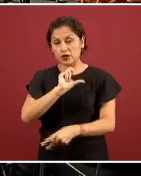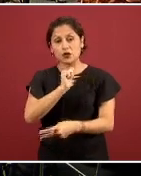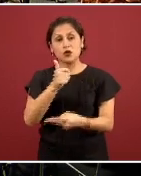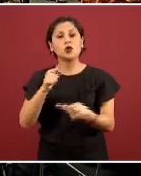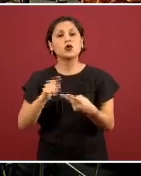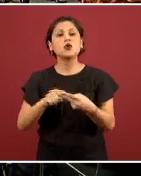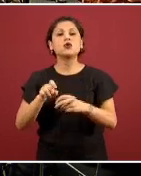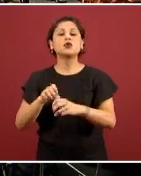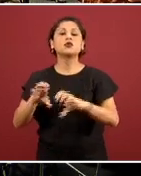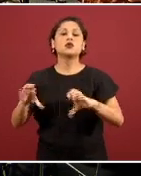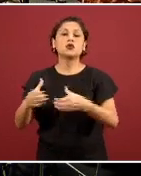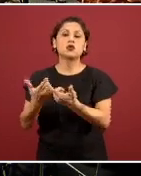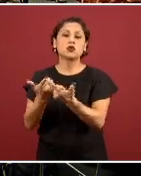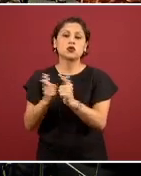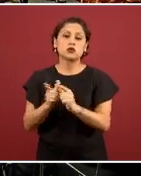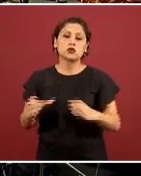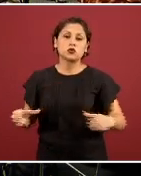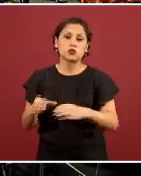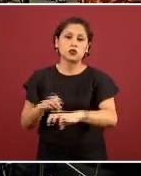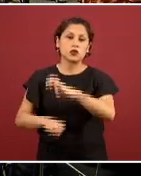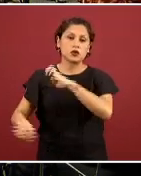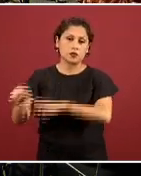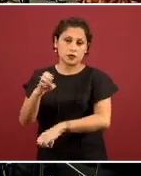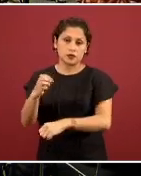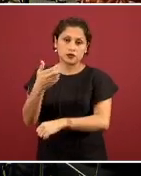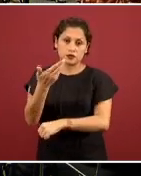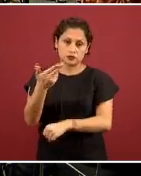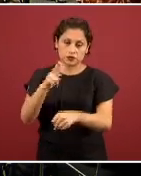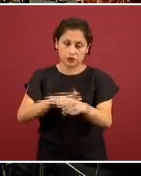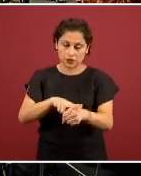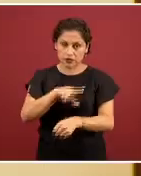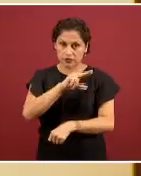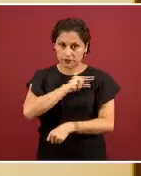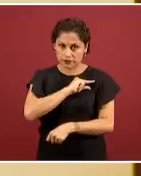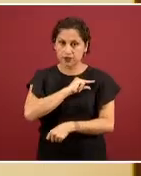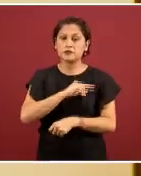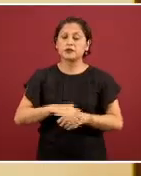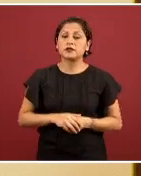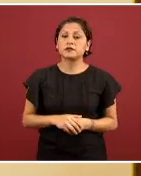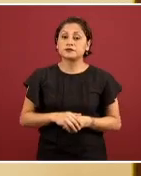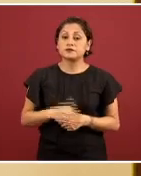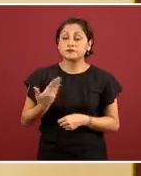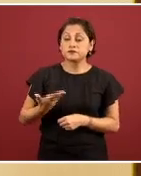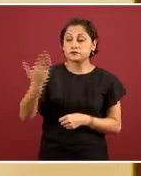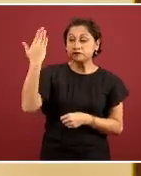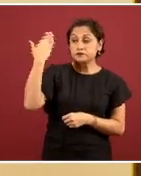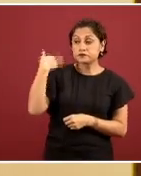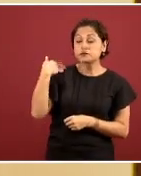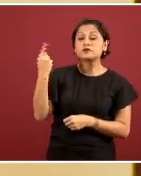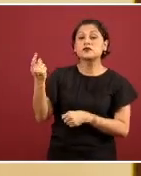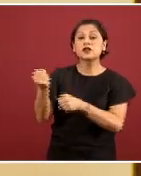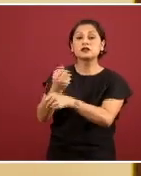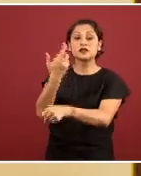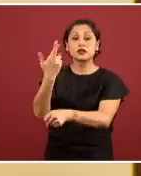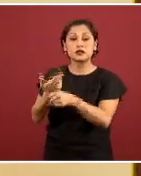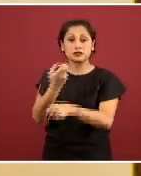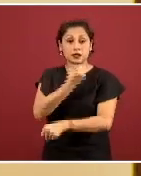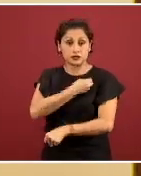Privados. Desde que inició este sexenio, el señor secretario de Salud, que es presidente del consejo,